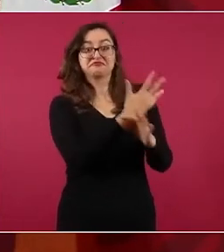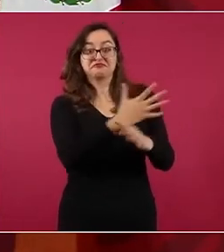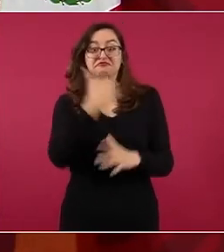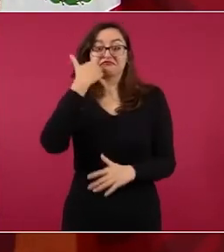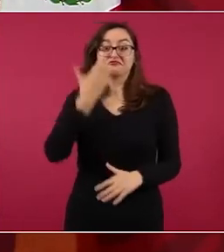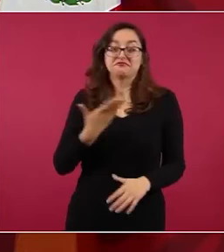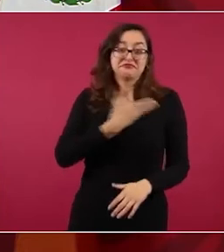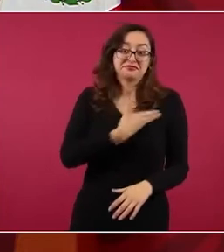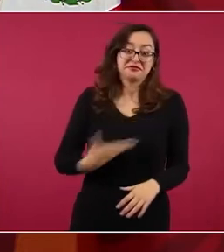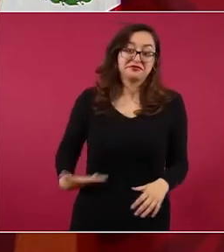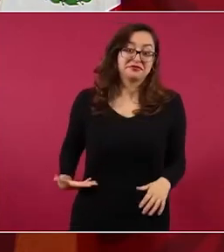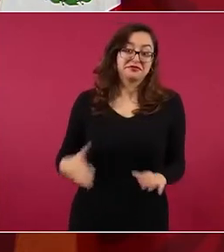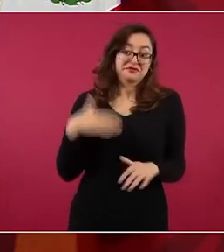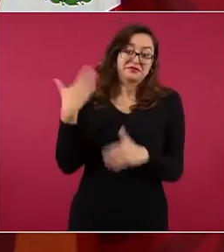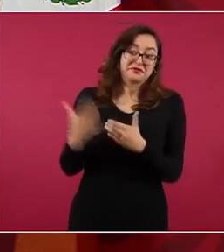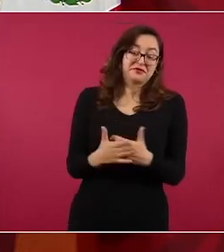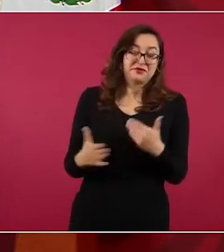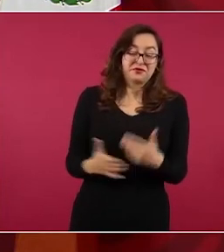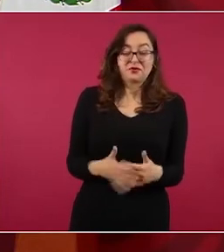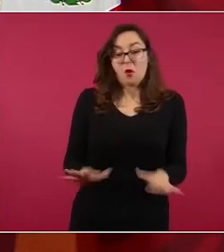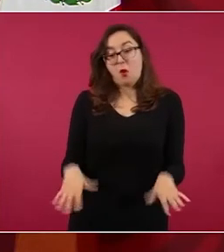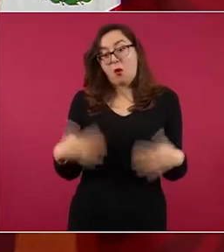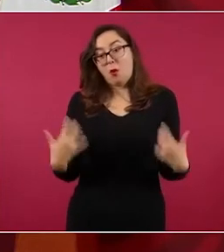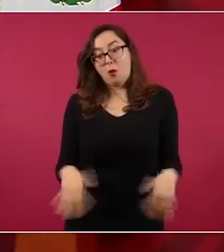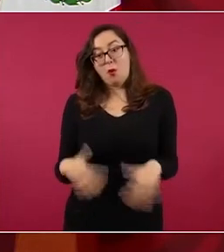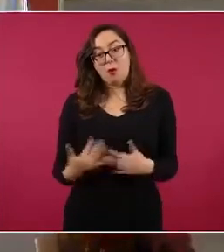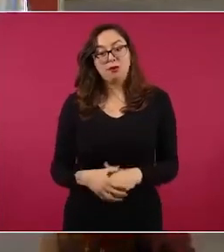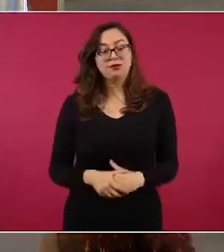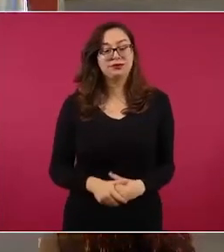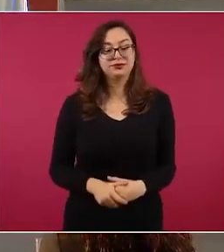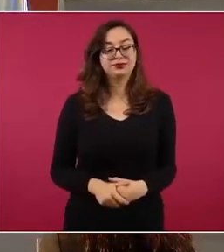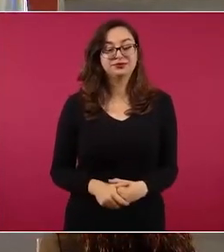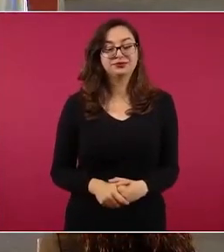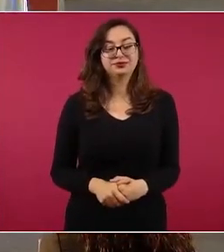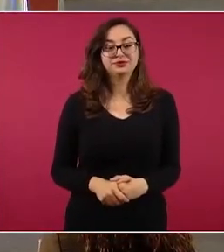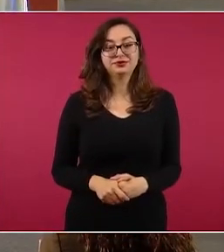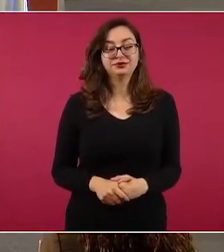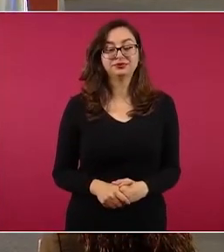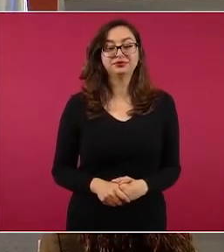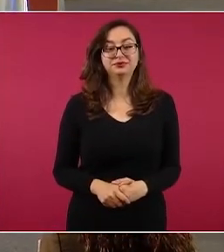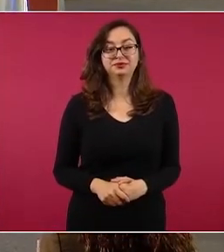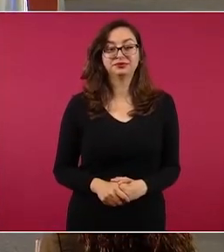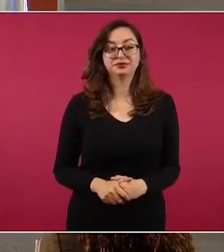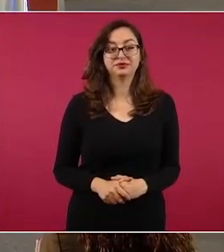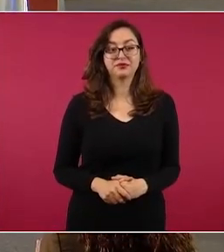Chumel Torres,